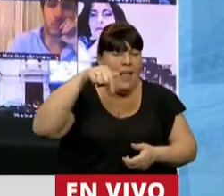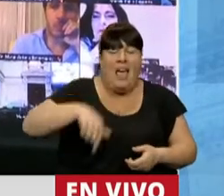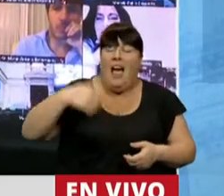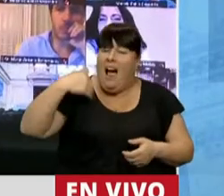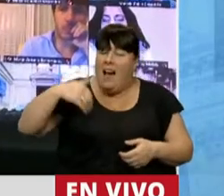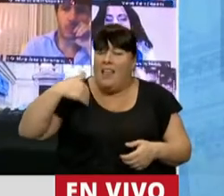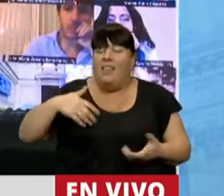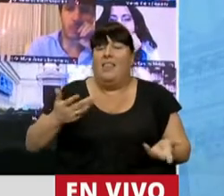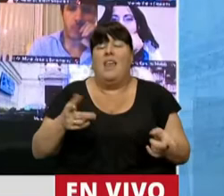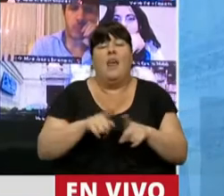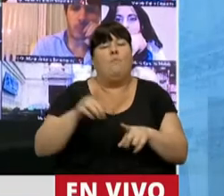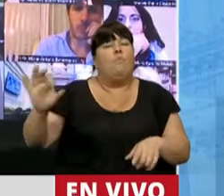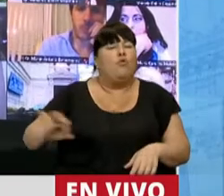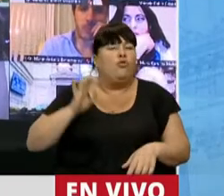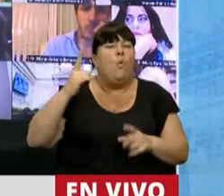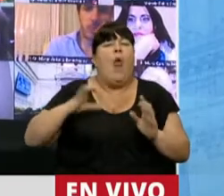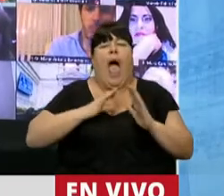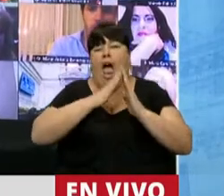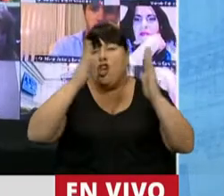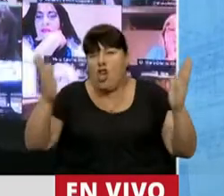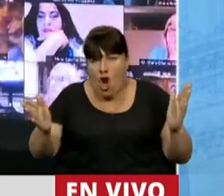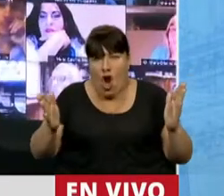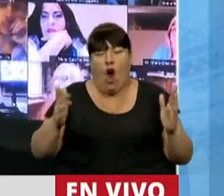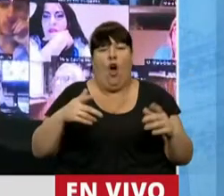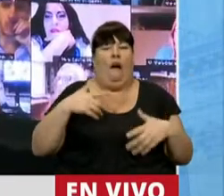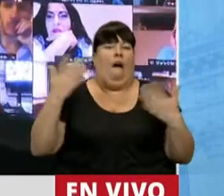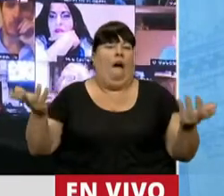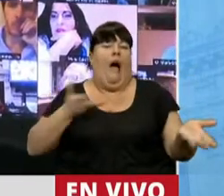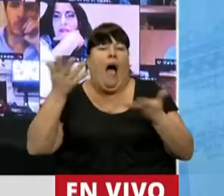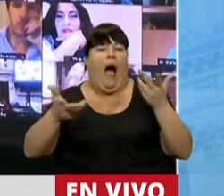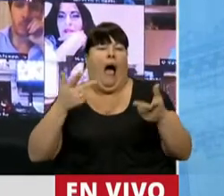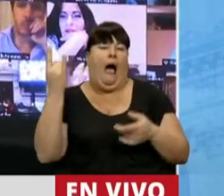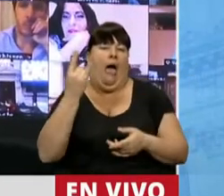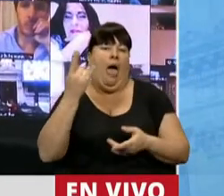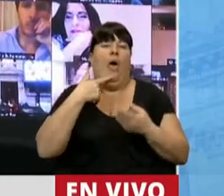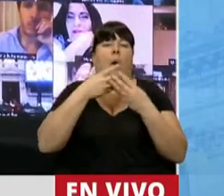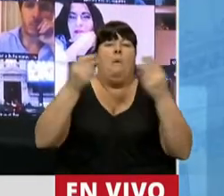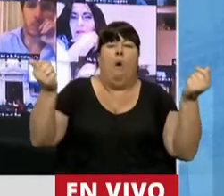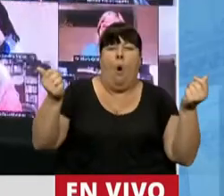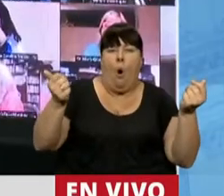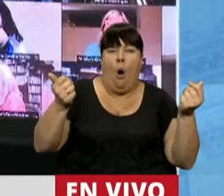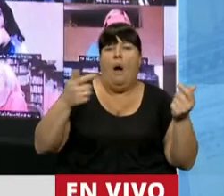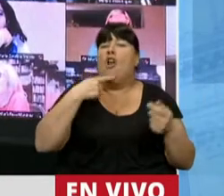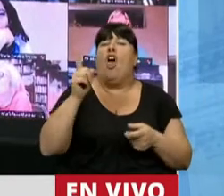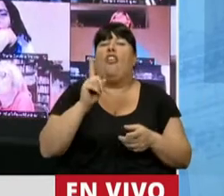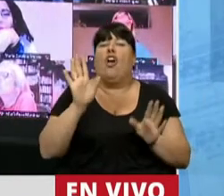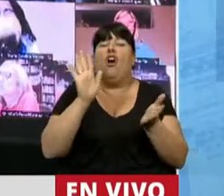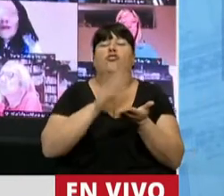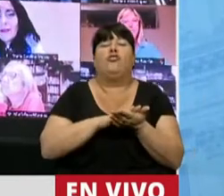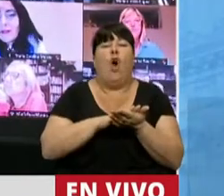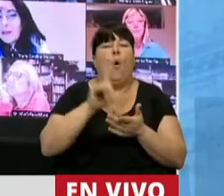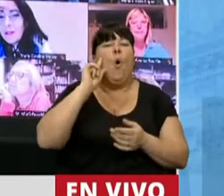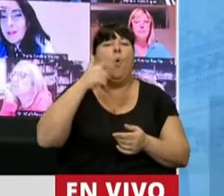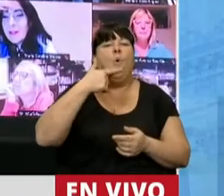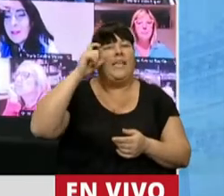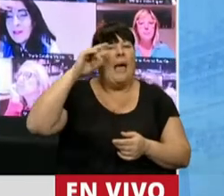donde por año, por un año, estuvieron agitando una falsa desaparición, pero no dijeron nada cuando